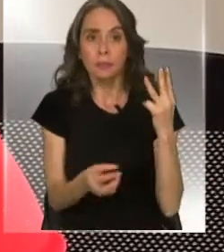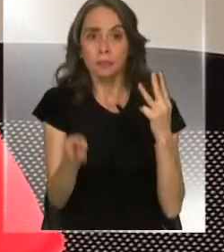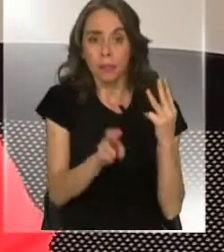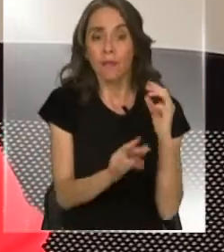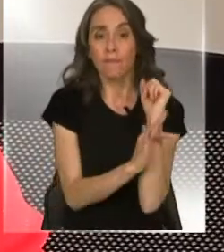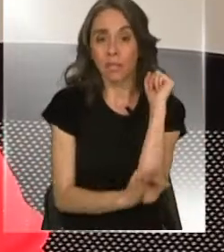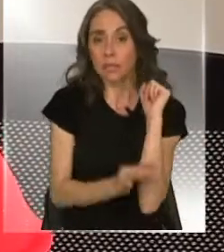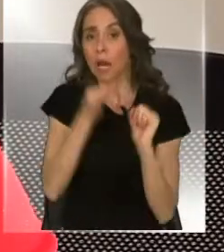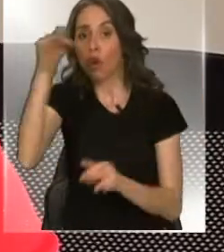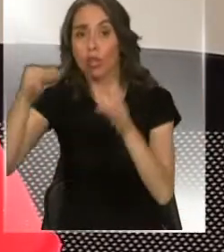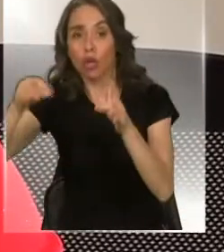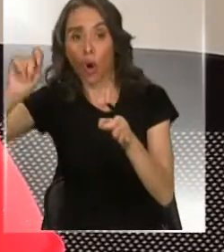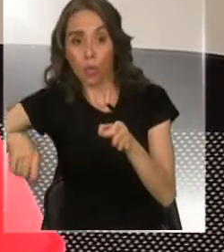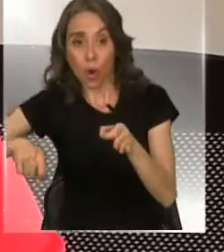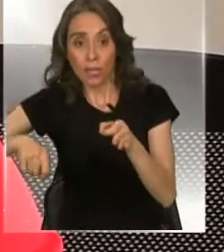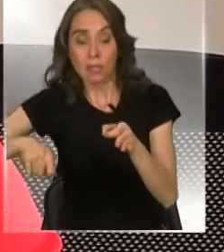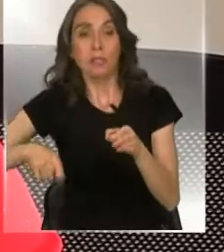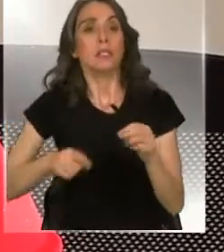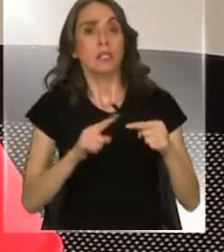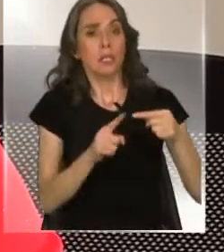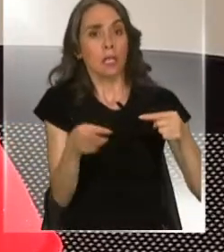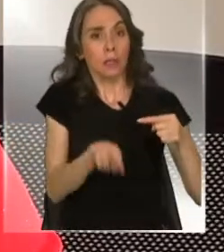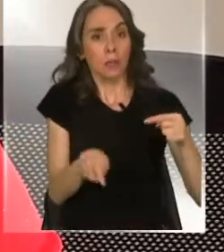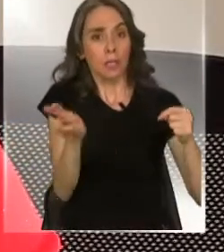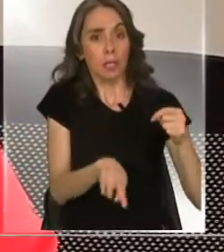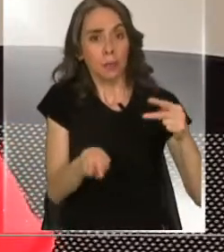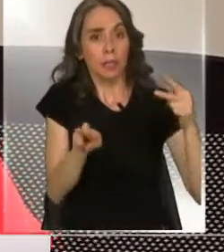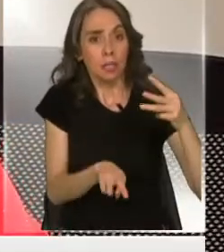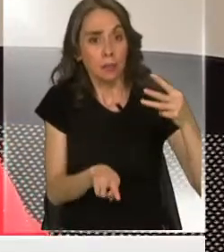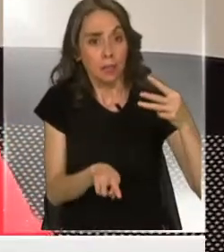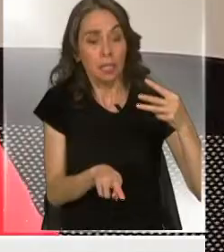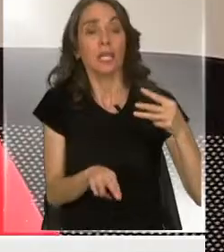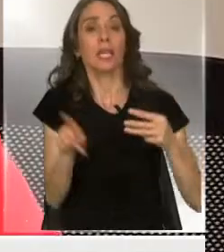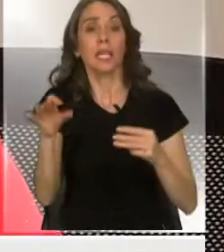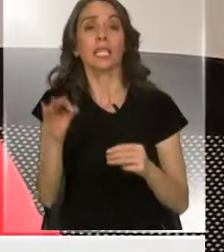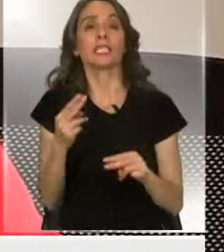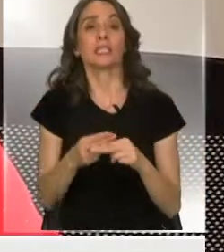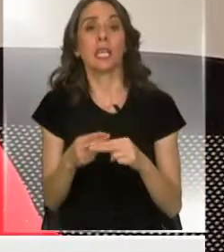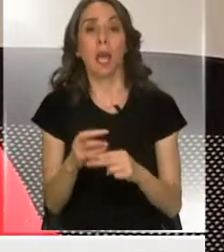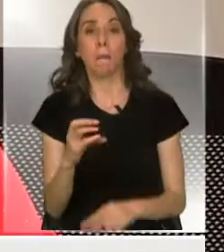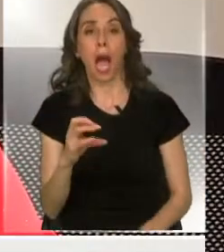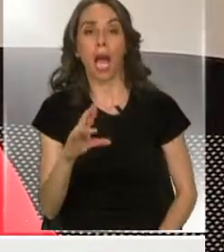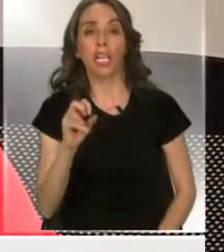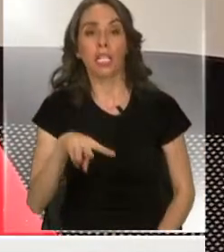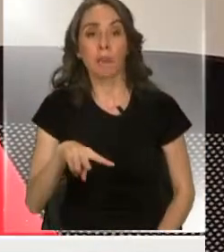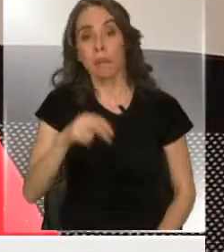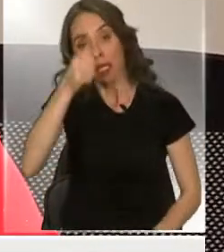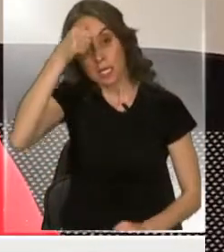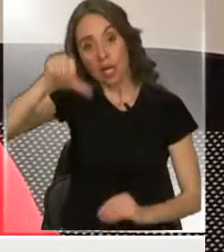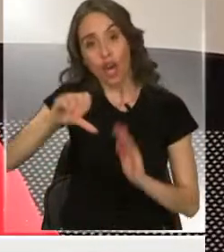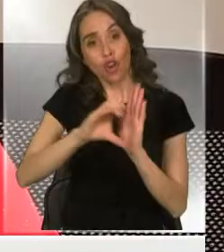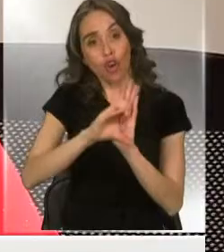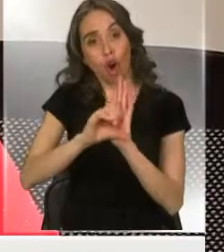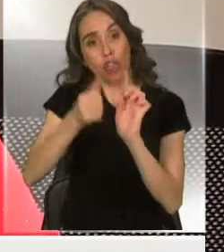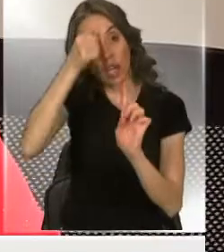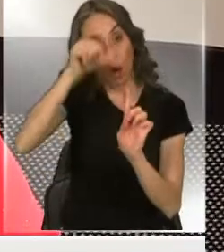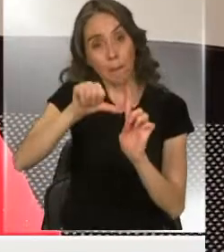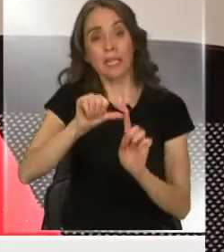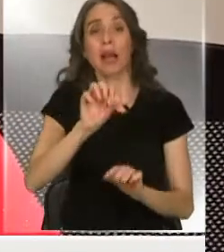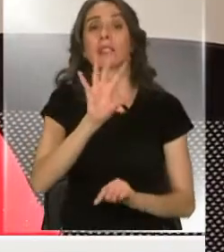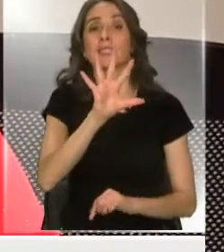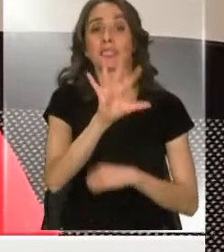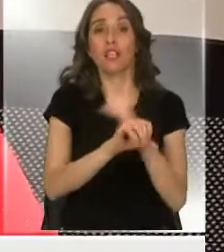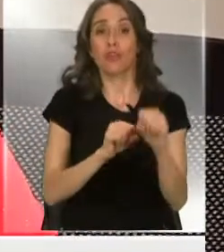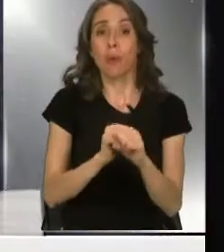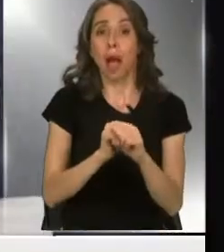tribunal, y al ser un delito reiterado, la pena ya califica como crimen, partiendo los cinco años y un día de presidio mayor